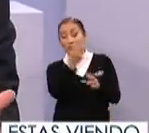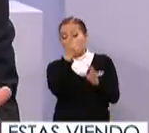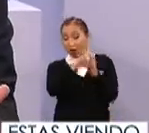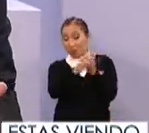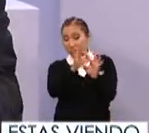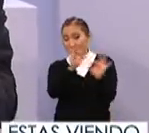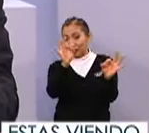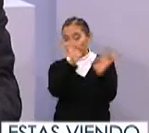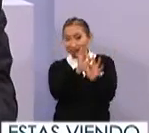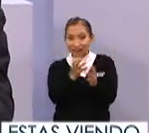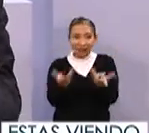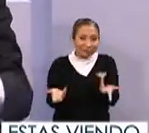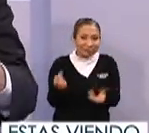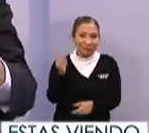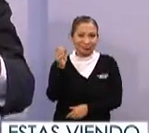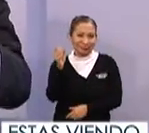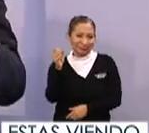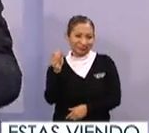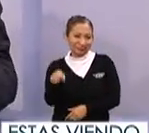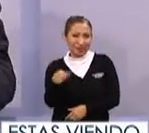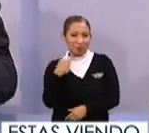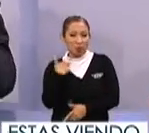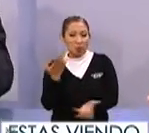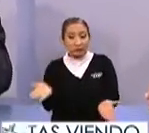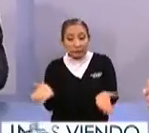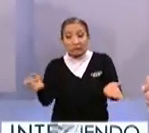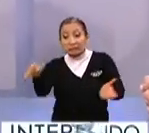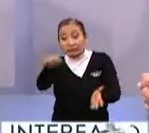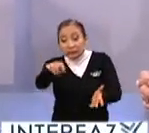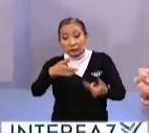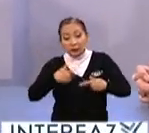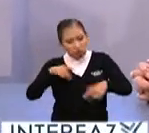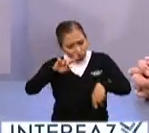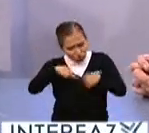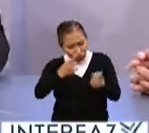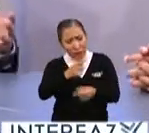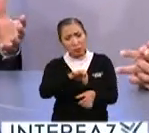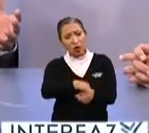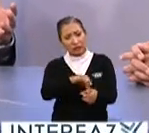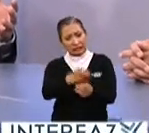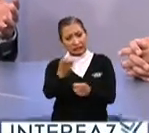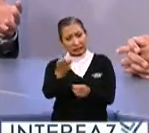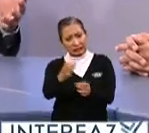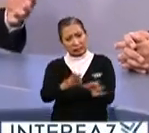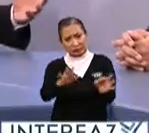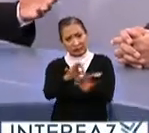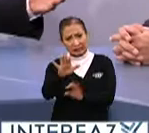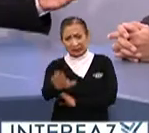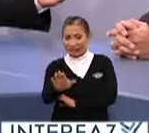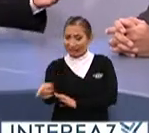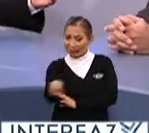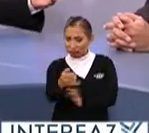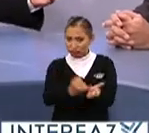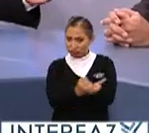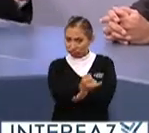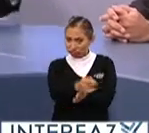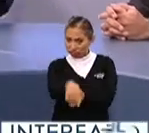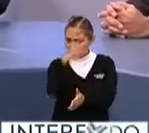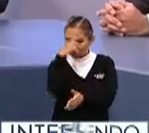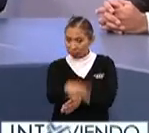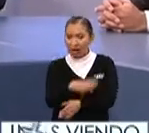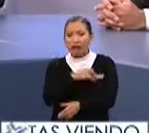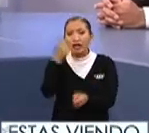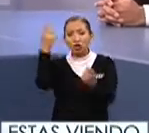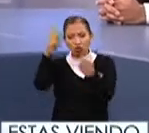importante es eso, ¿no? Que la gente promover, que la gente realmente vaya a votar es parte esencial de la democracia de este país.